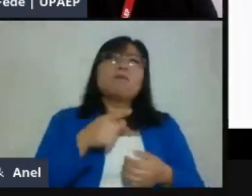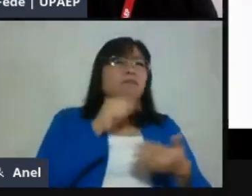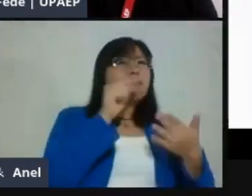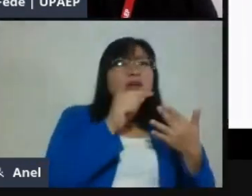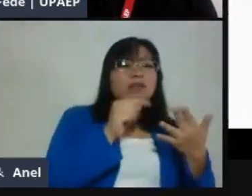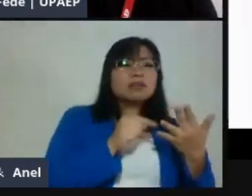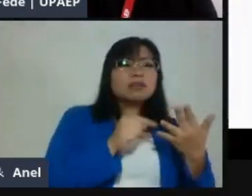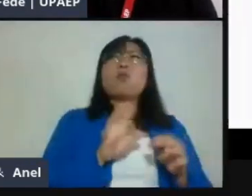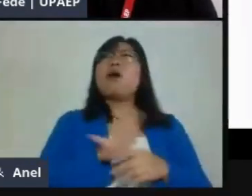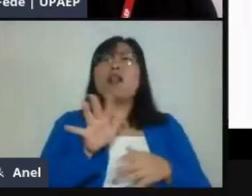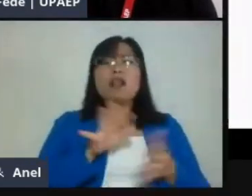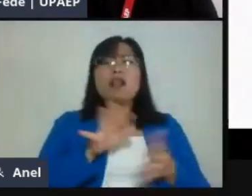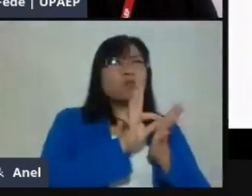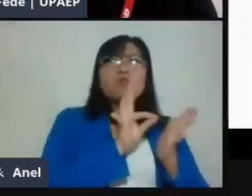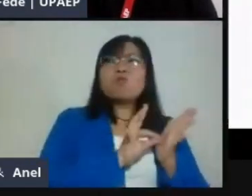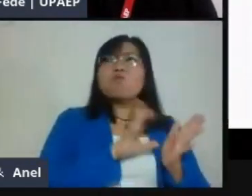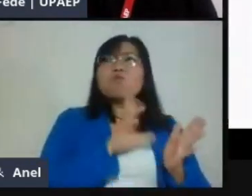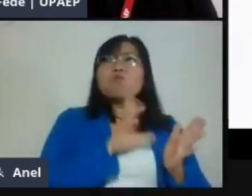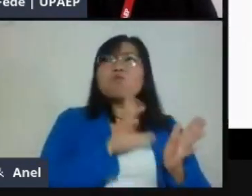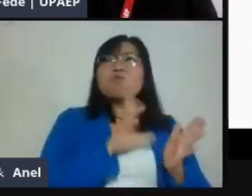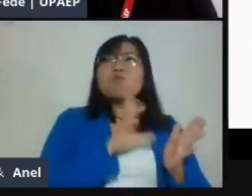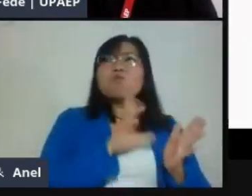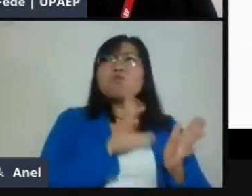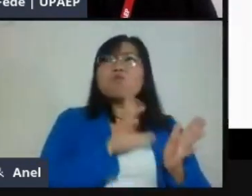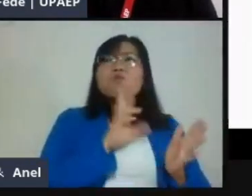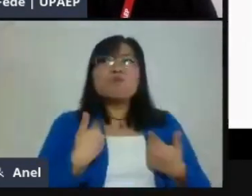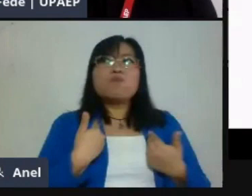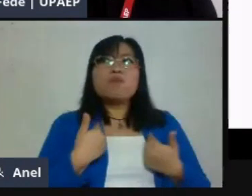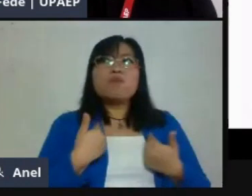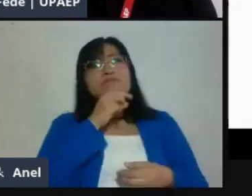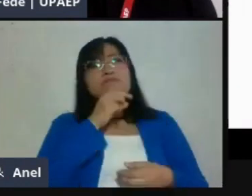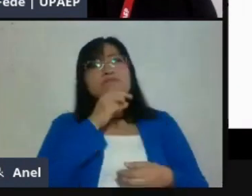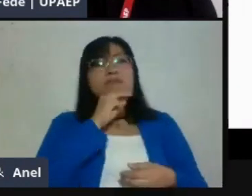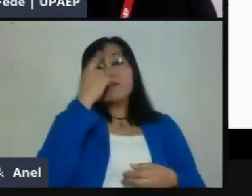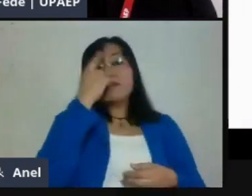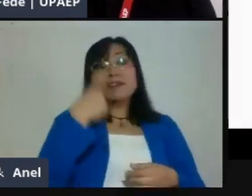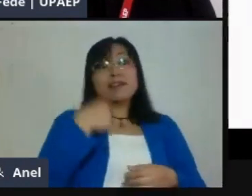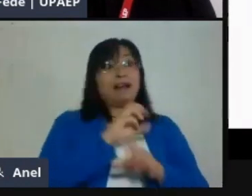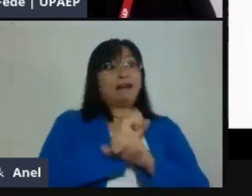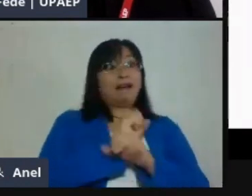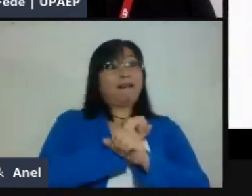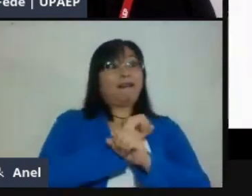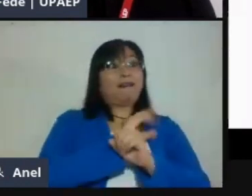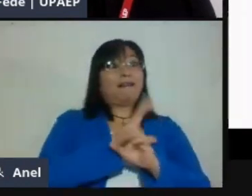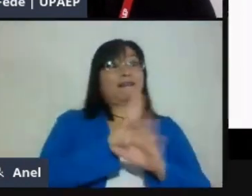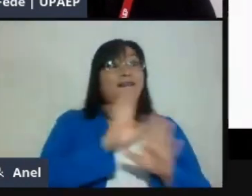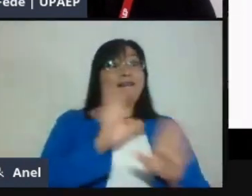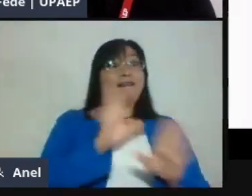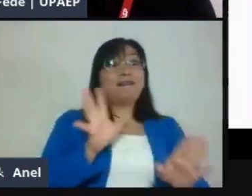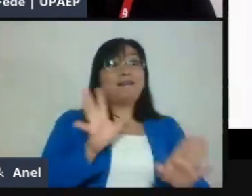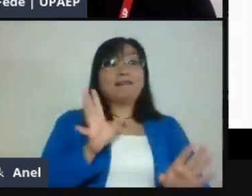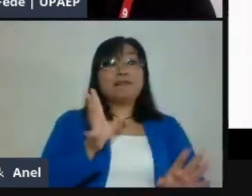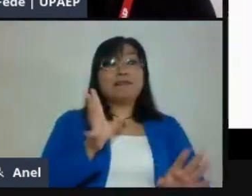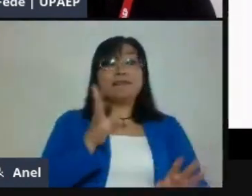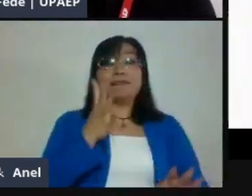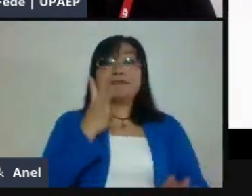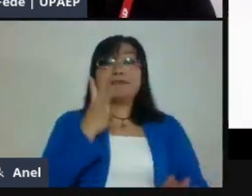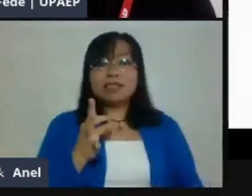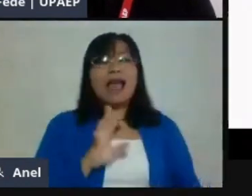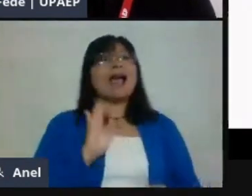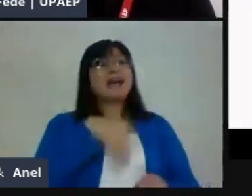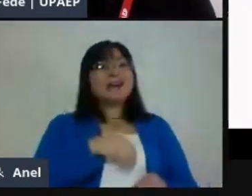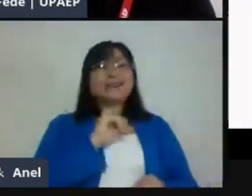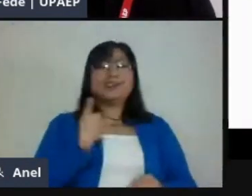instrucciones muy sencillas, como si les estuvieras hablando si los tuvieras enfrente. La siguiente recomendación es hay que priorizar los